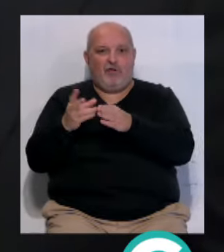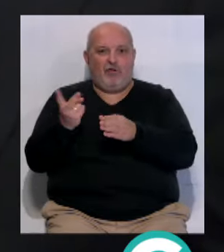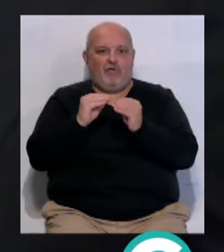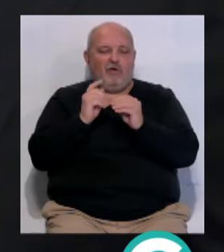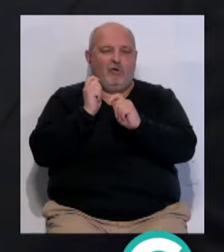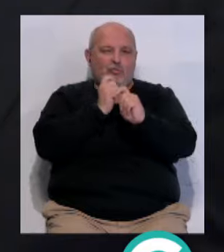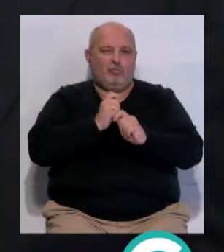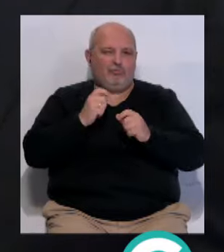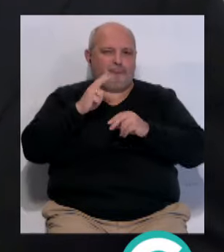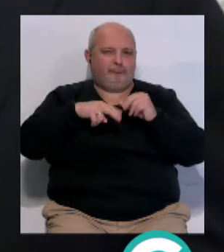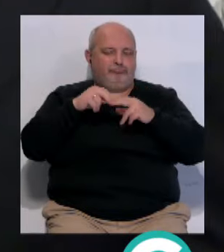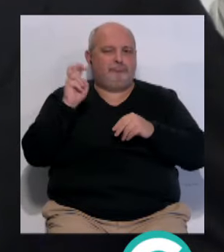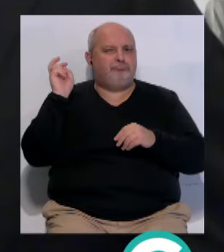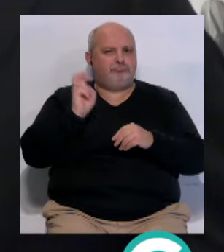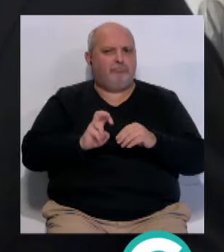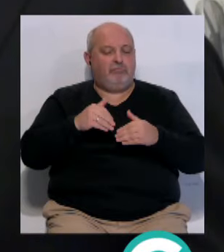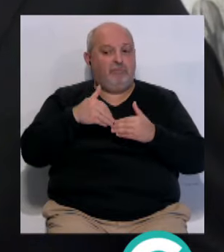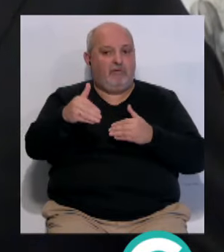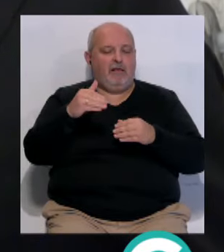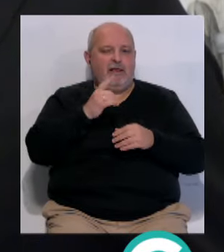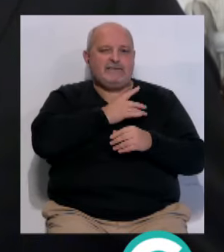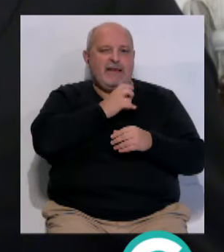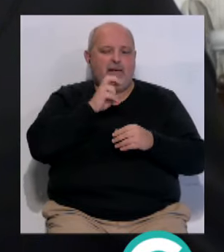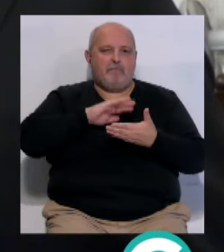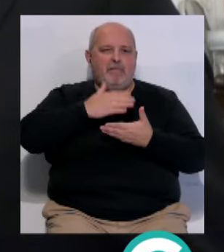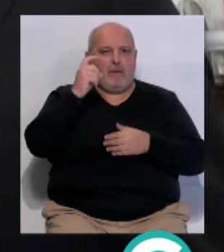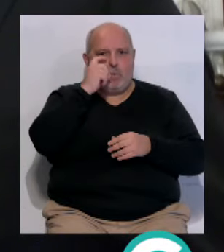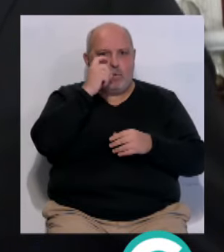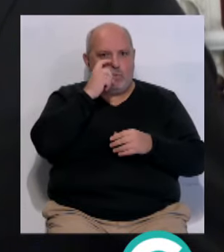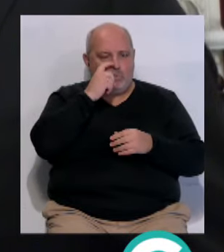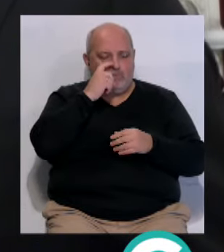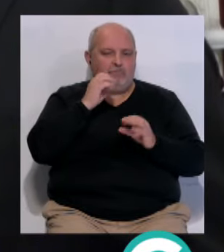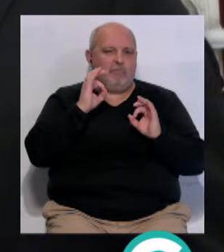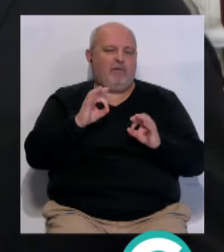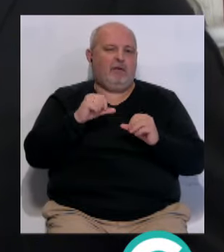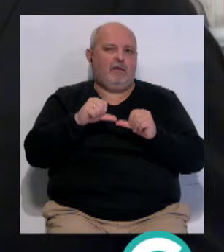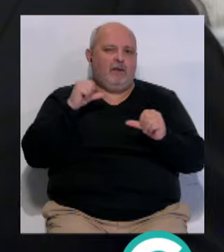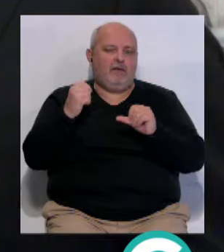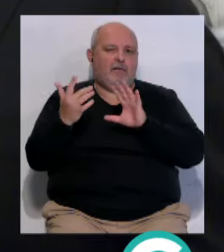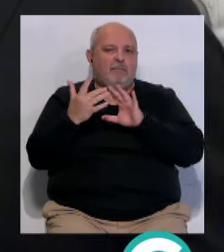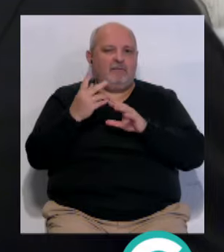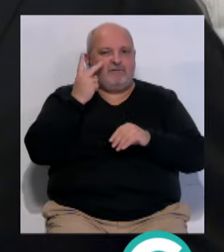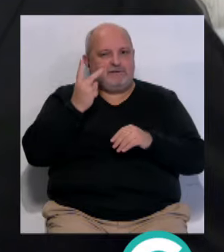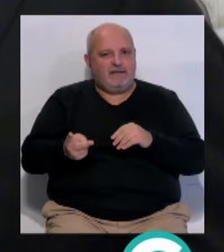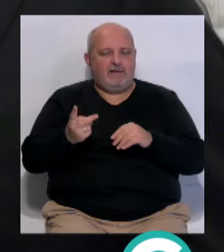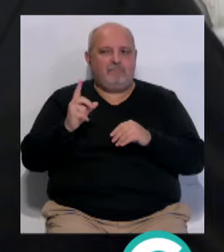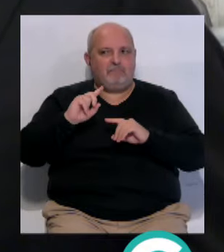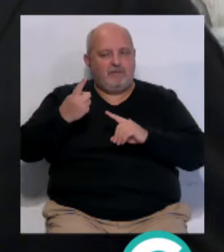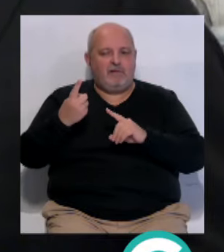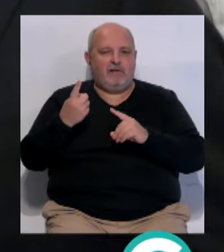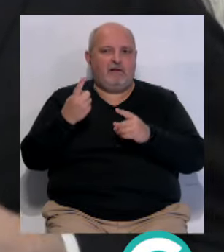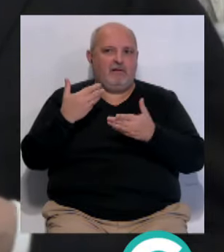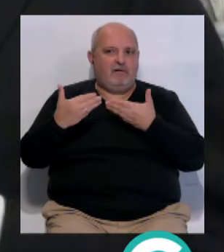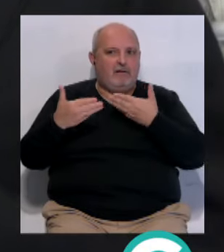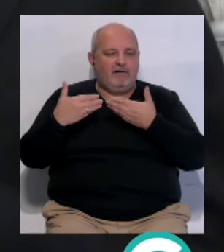también... ...y va a venir... ...va a venir acá... ...desde el buque Escuela Esmeralda... ...en el mes de junio... ...esa era la raíz de nuestra... ...de nuestra visita... ...comenzar por ahí... ...el